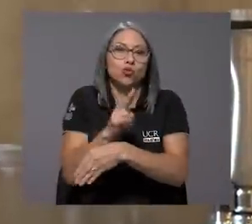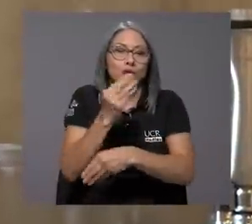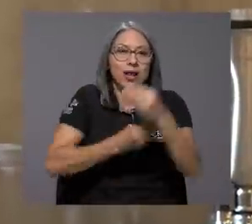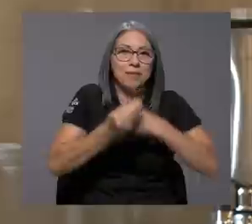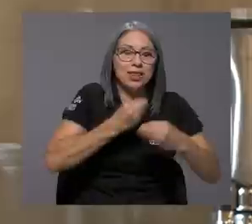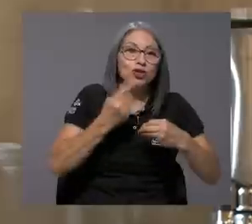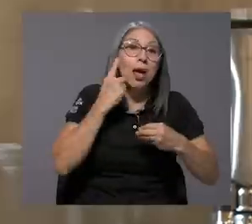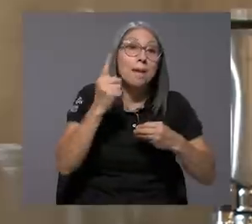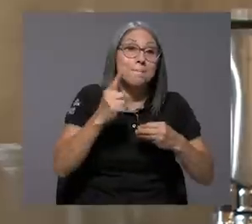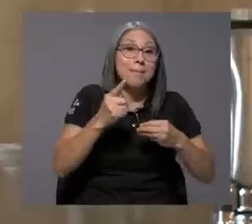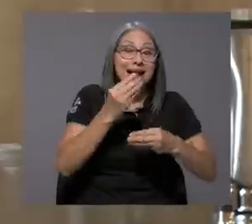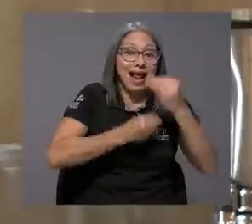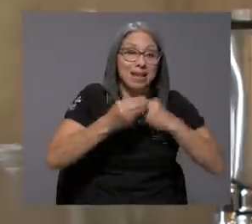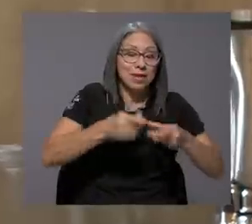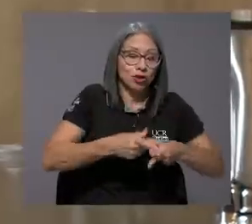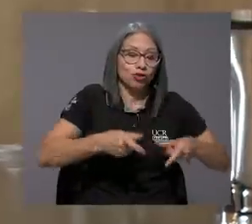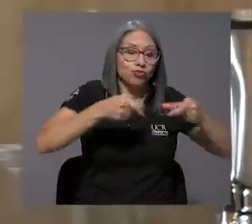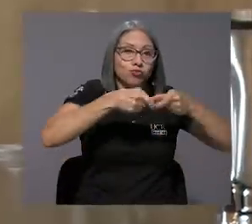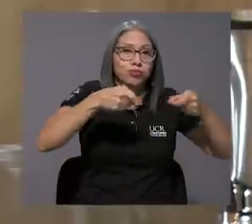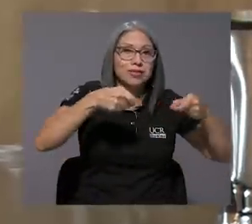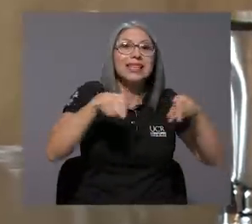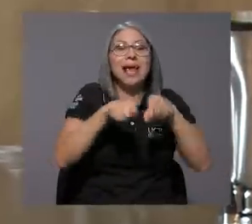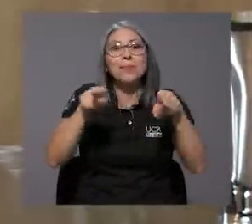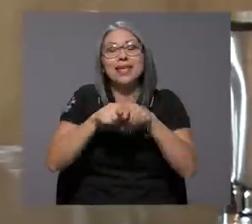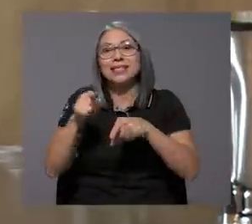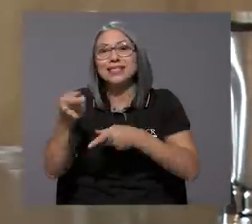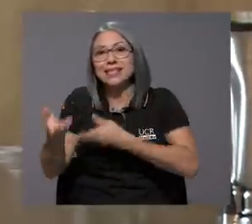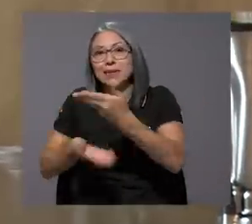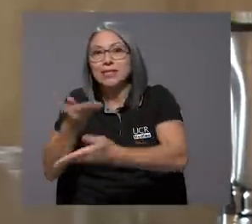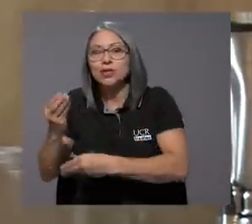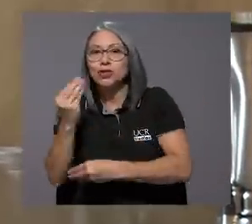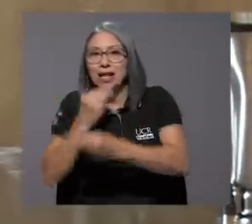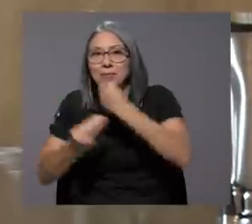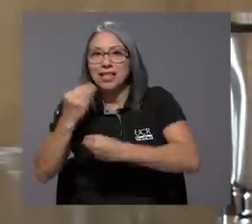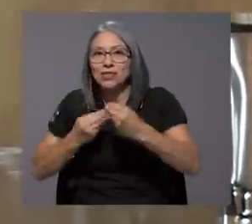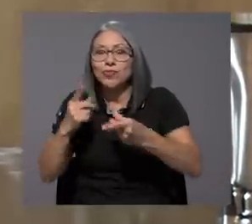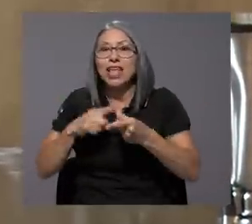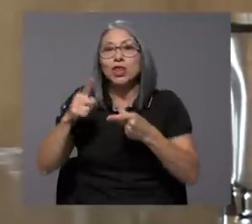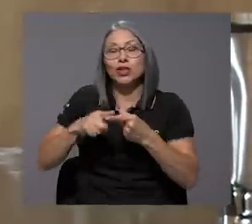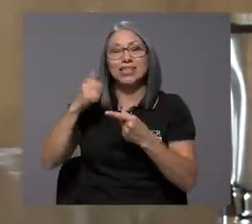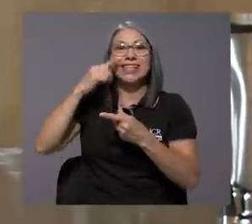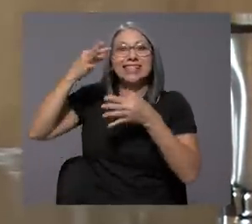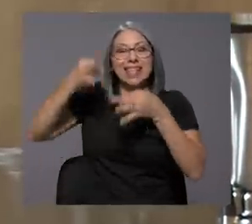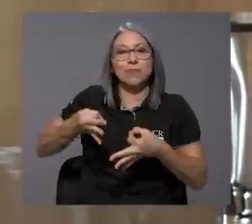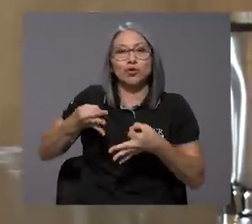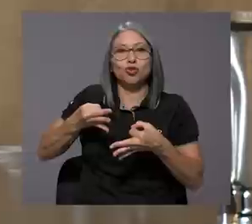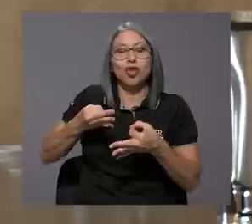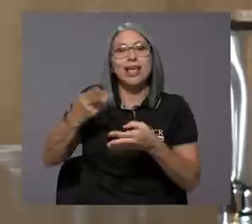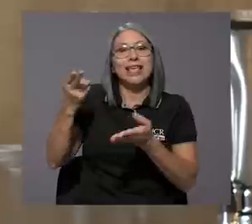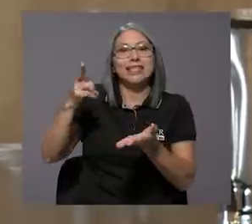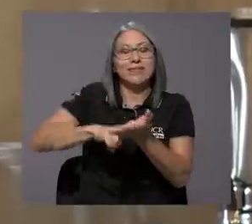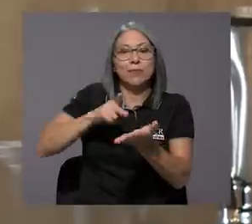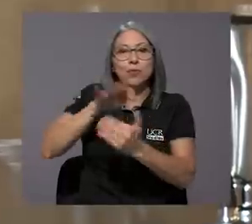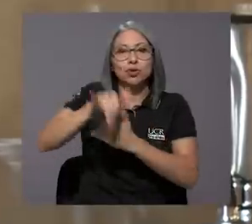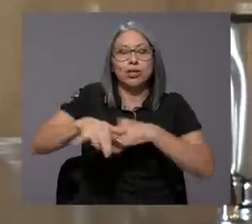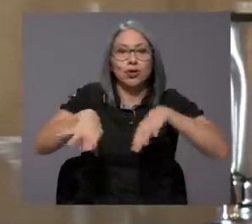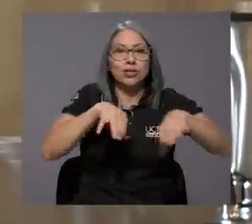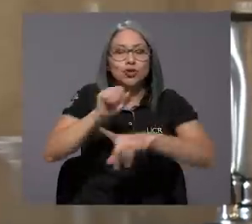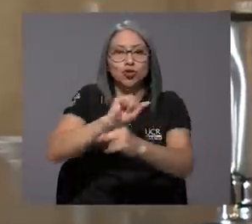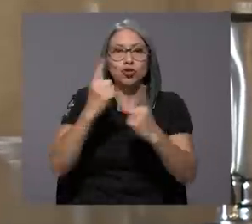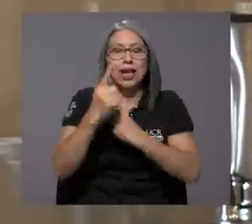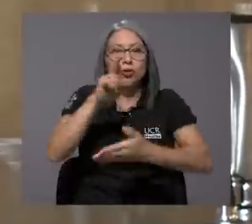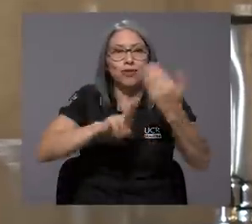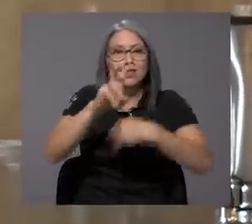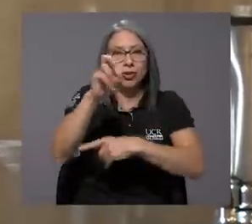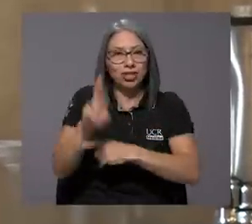para alimentos preempacados como para servicios de alimentación. Entonces decidimos inscribir un proyecto de acción social en la Universidad de Costa